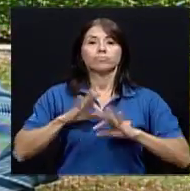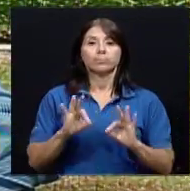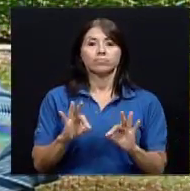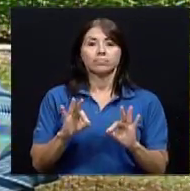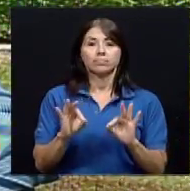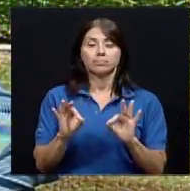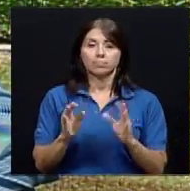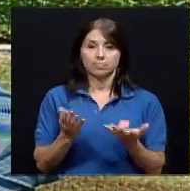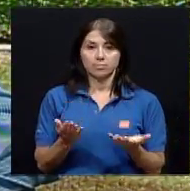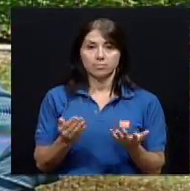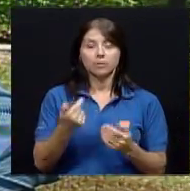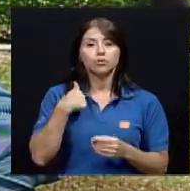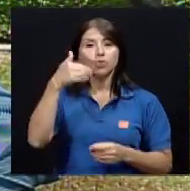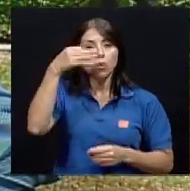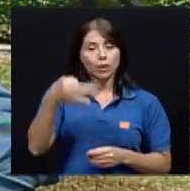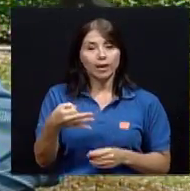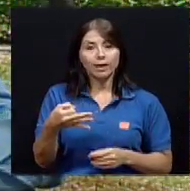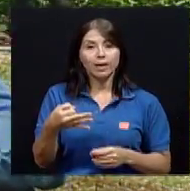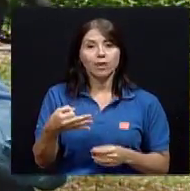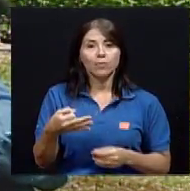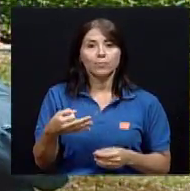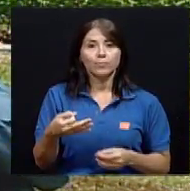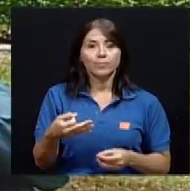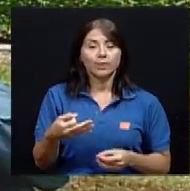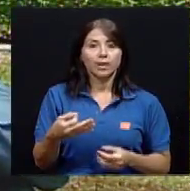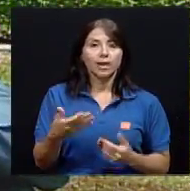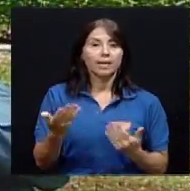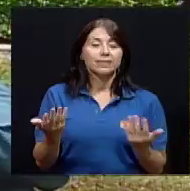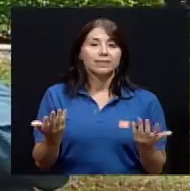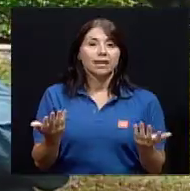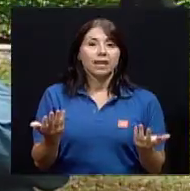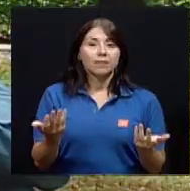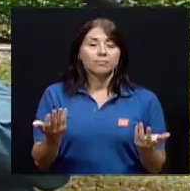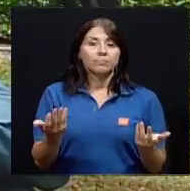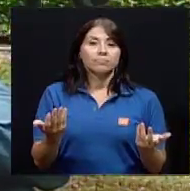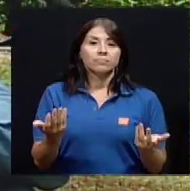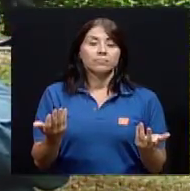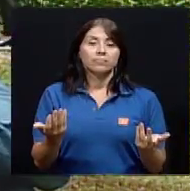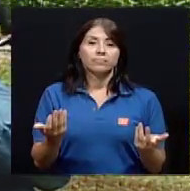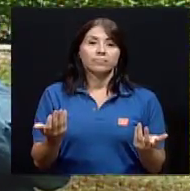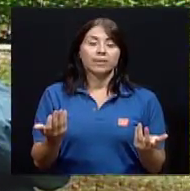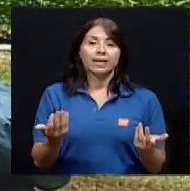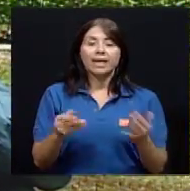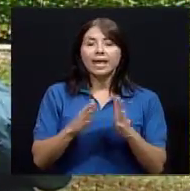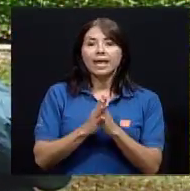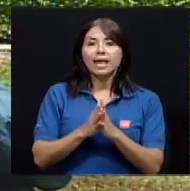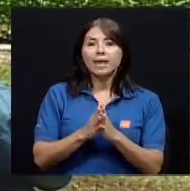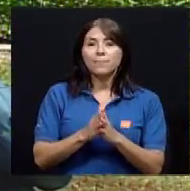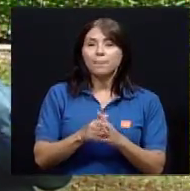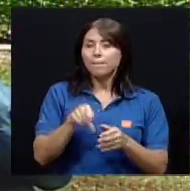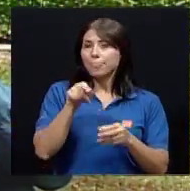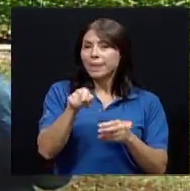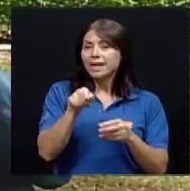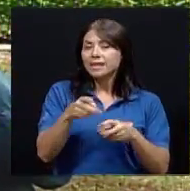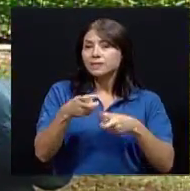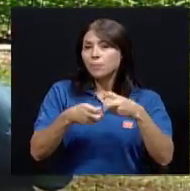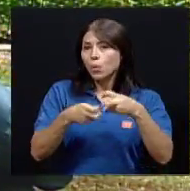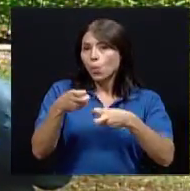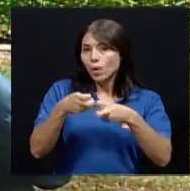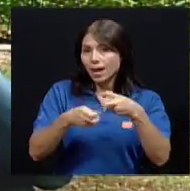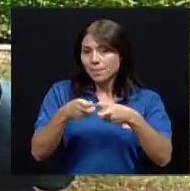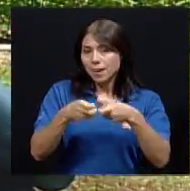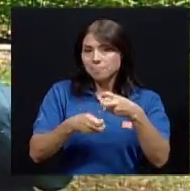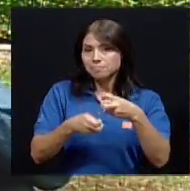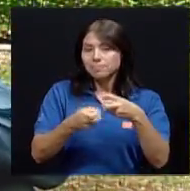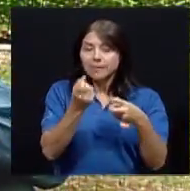es que, digamos, que en ese problema, digamos, de concepción, de que hay una